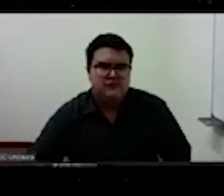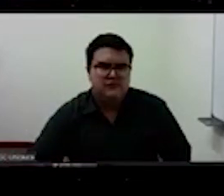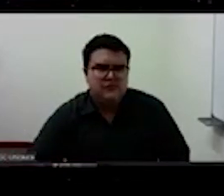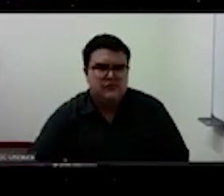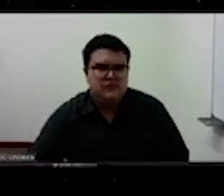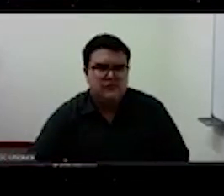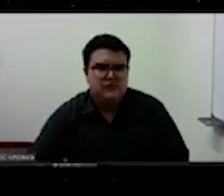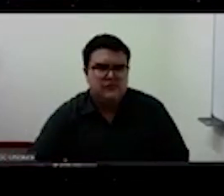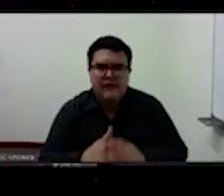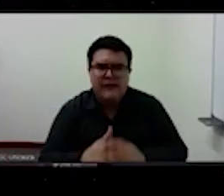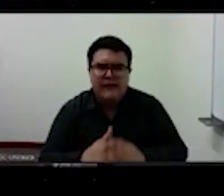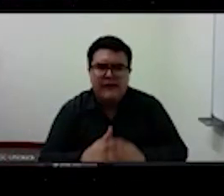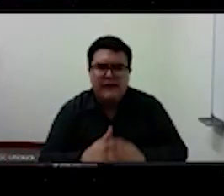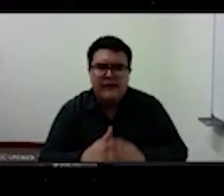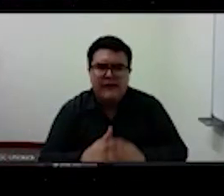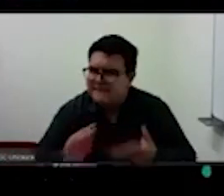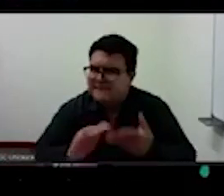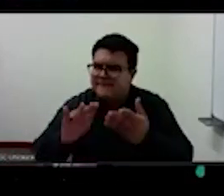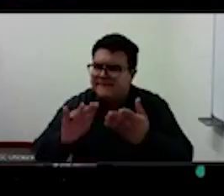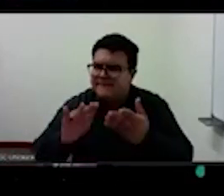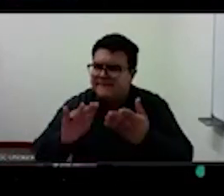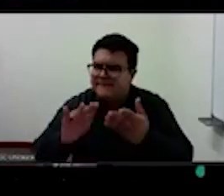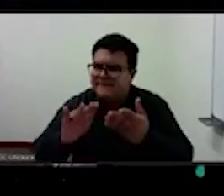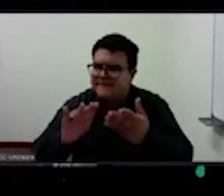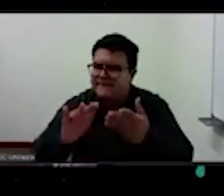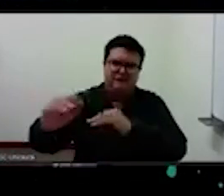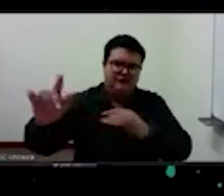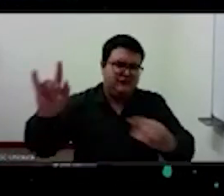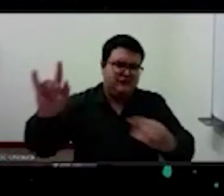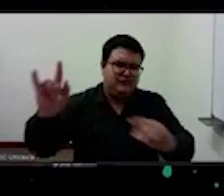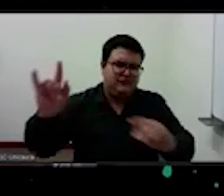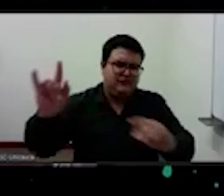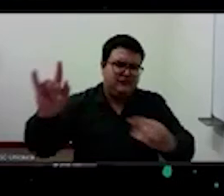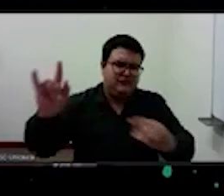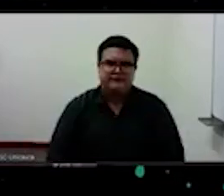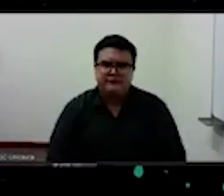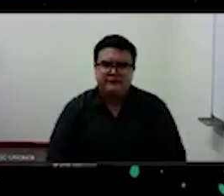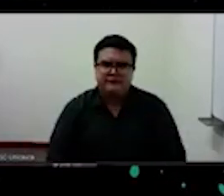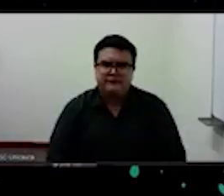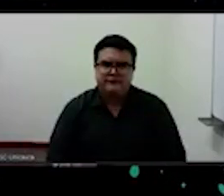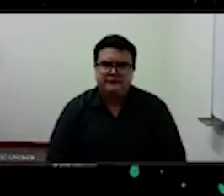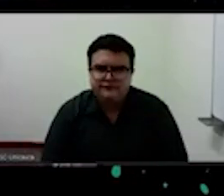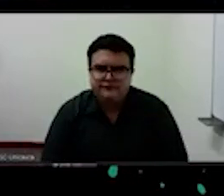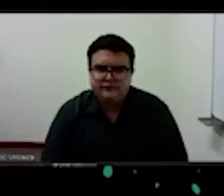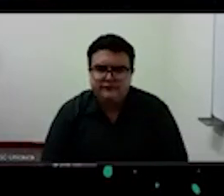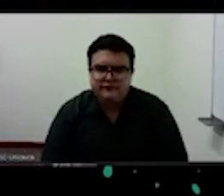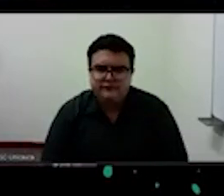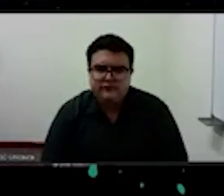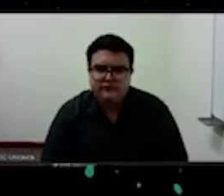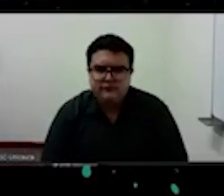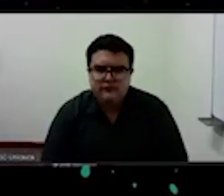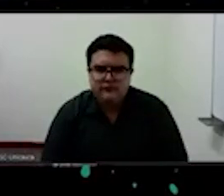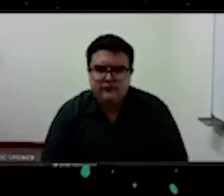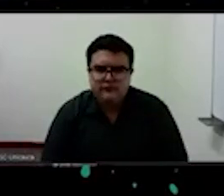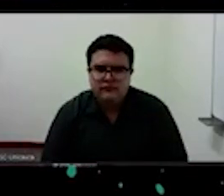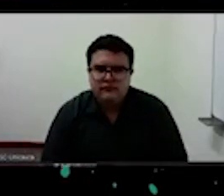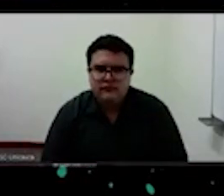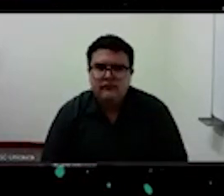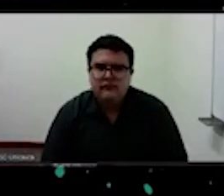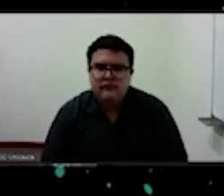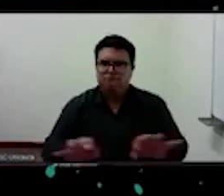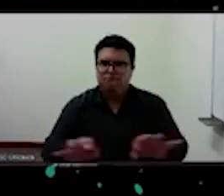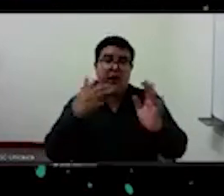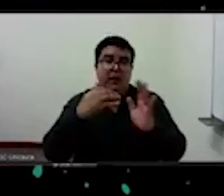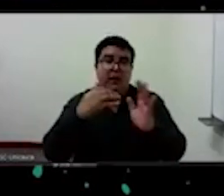virus es una realidad física demasiado pequeña